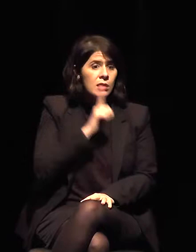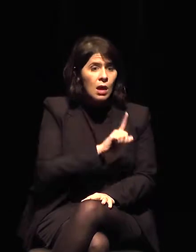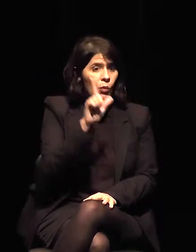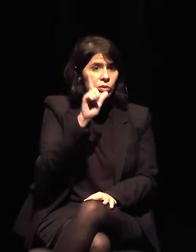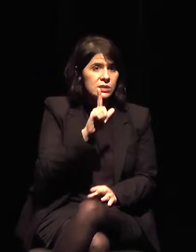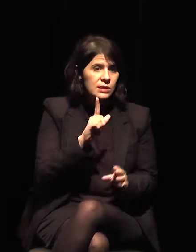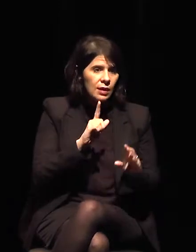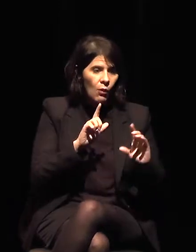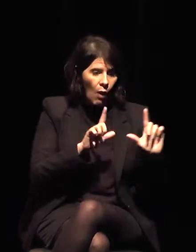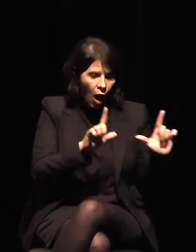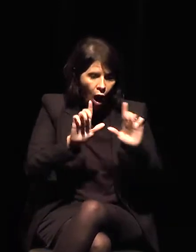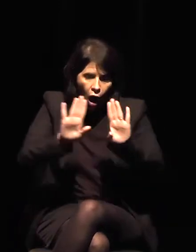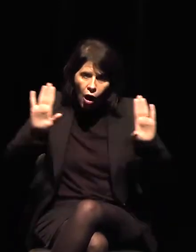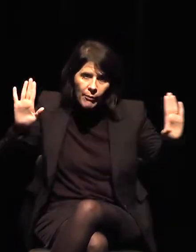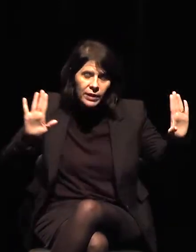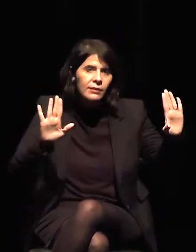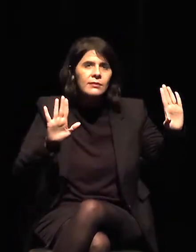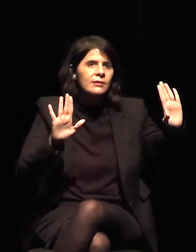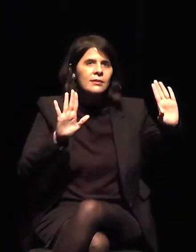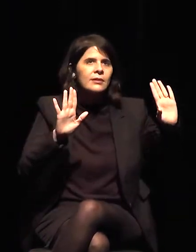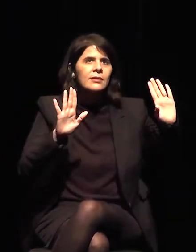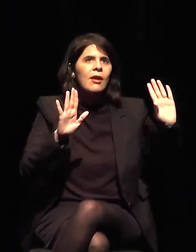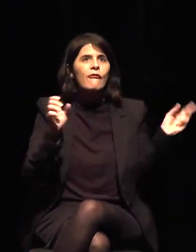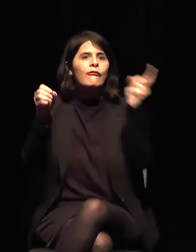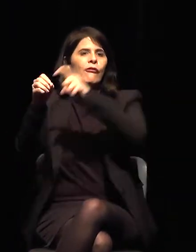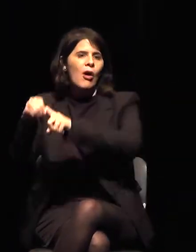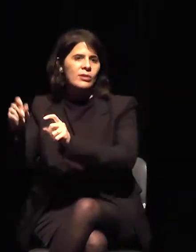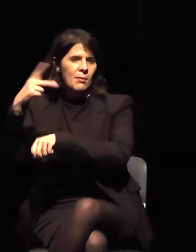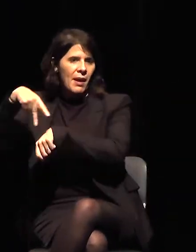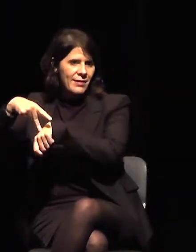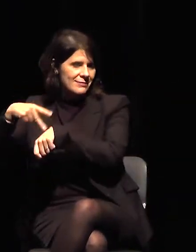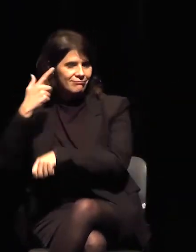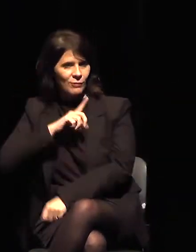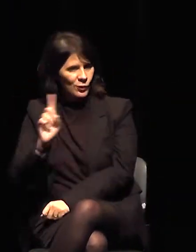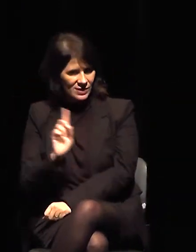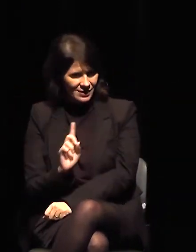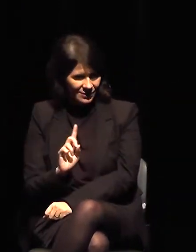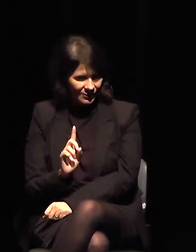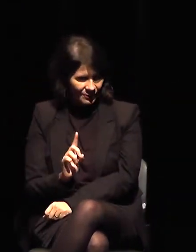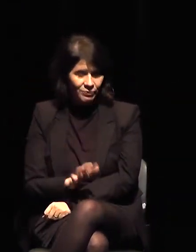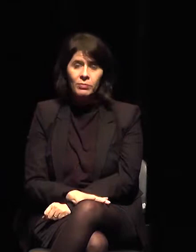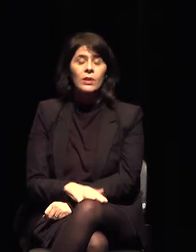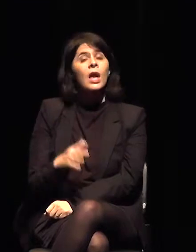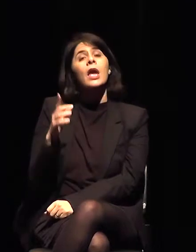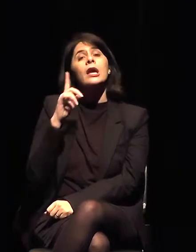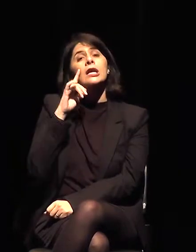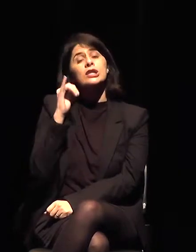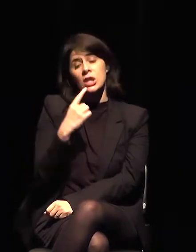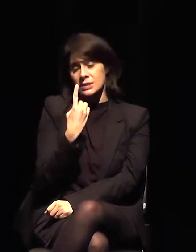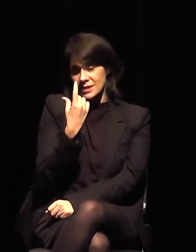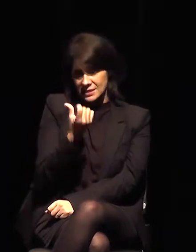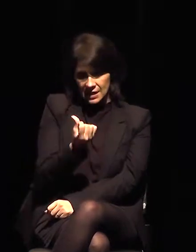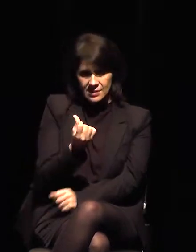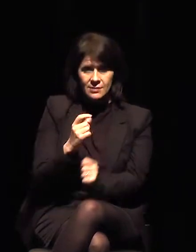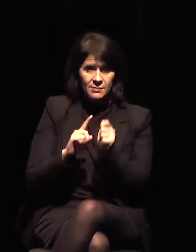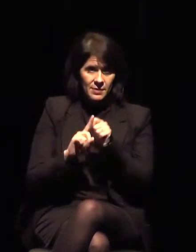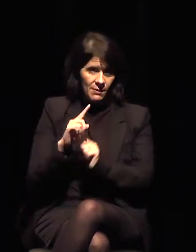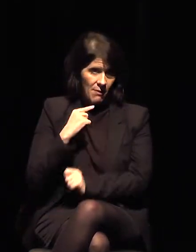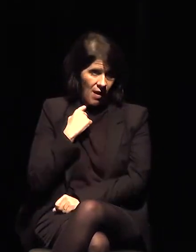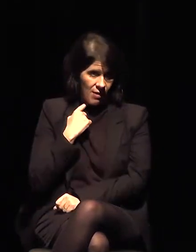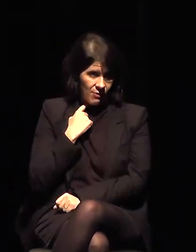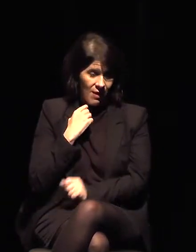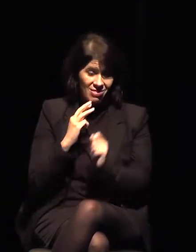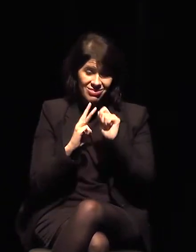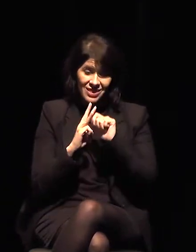recuperar las obras. El 16 de mayo, al cabo de tres meses, me llega una carta que dice que